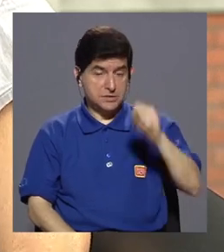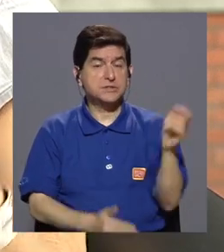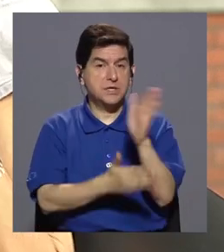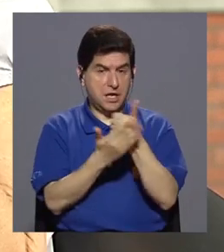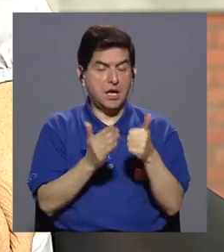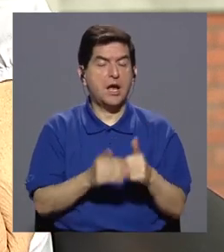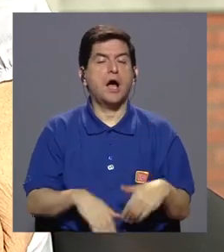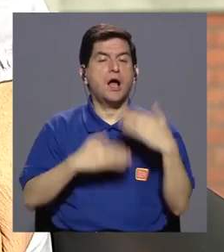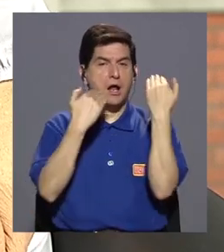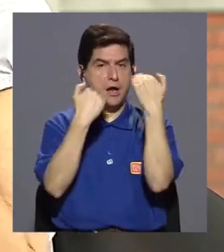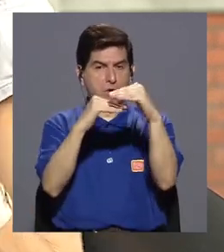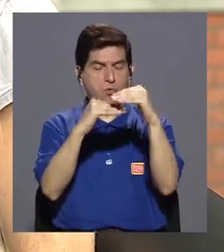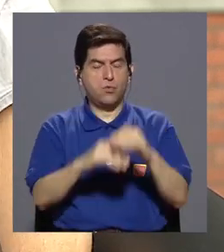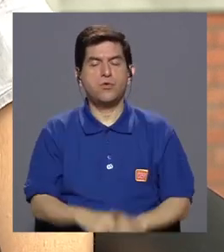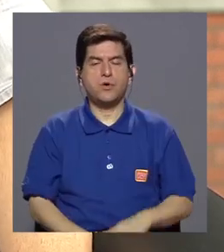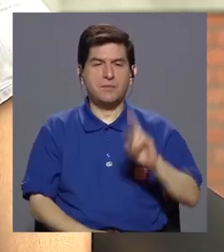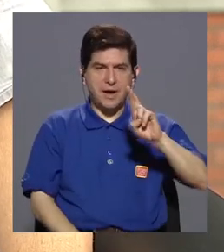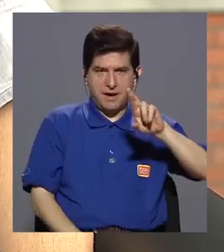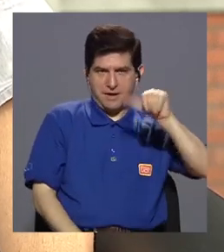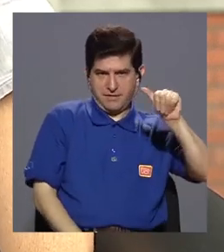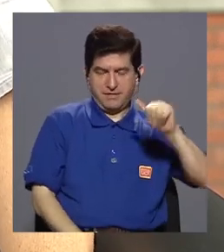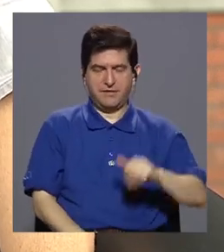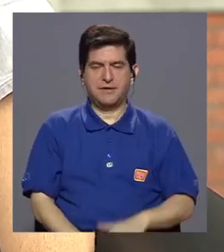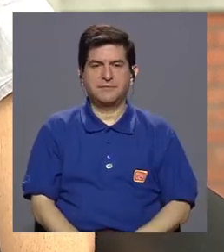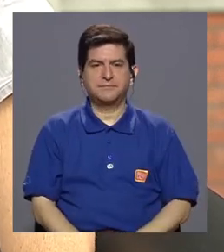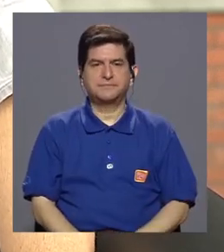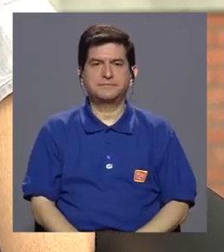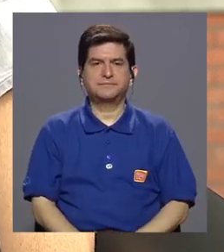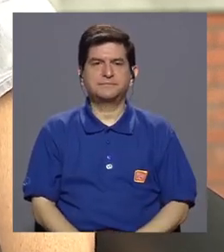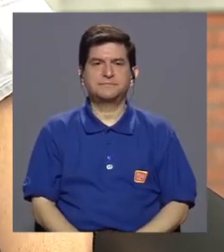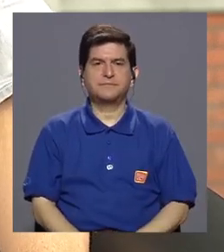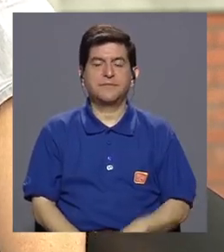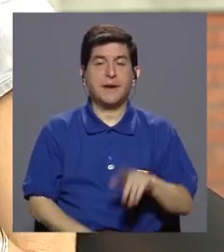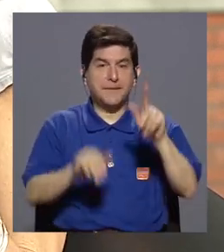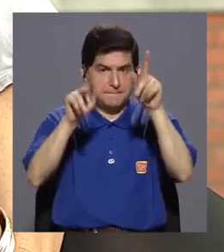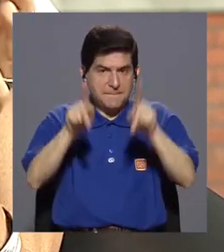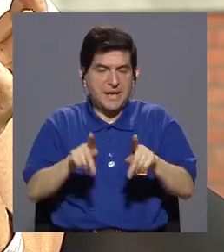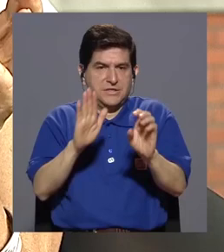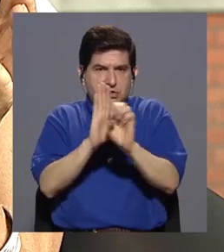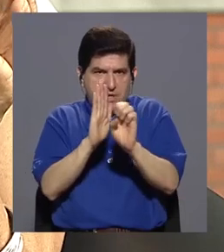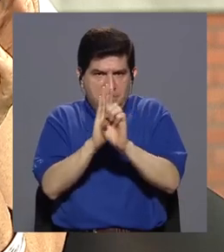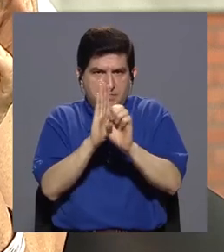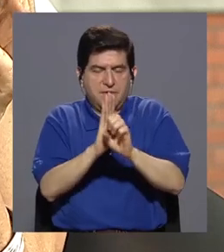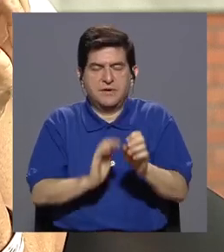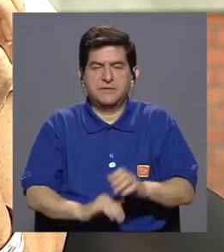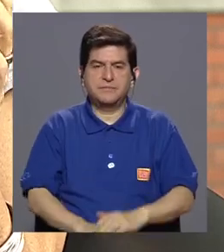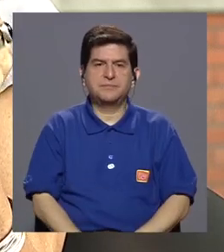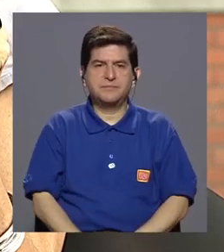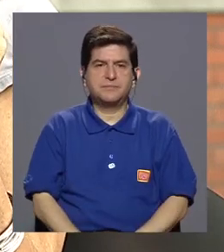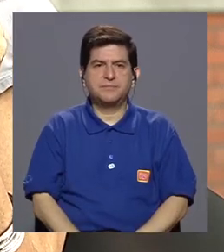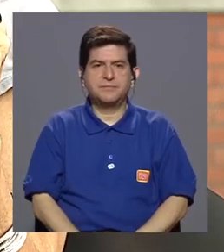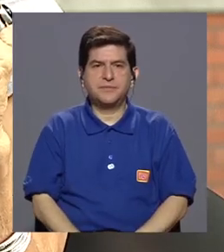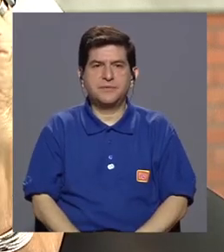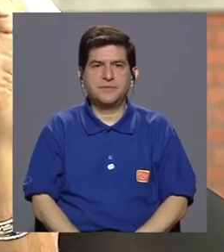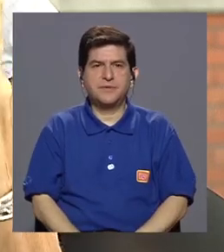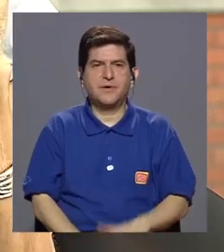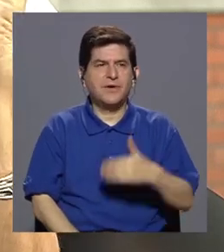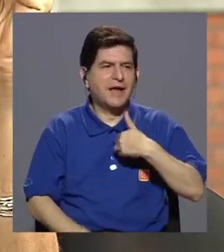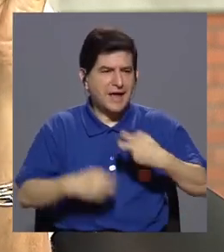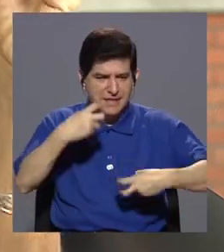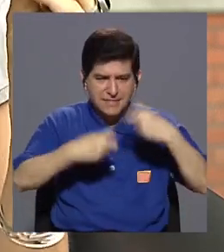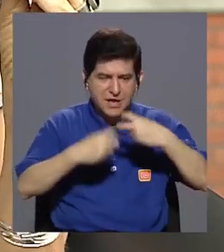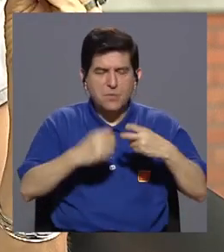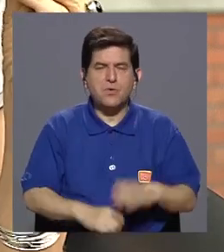algunas restricciones para lo que es radical aliveness. Es decir, una persona, por ejemplo, que esté con un